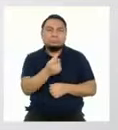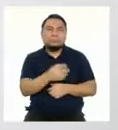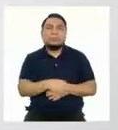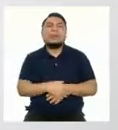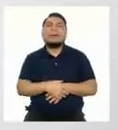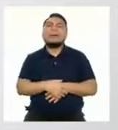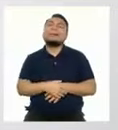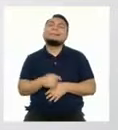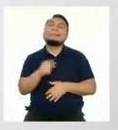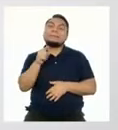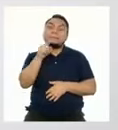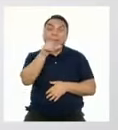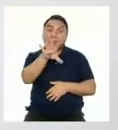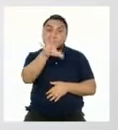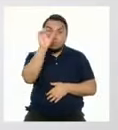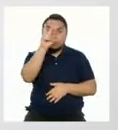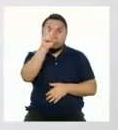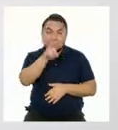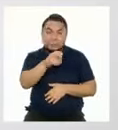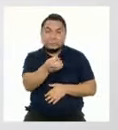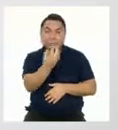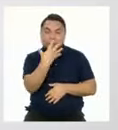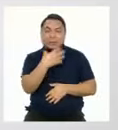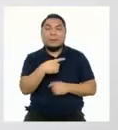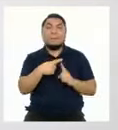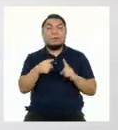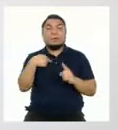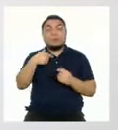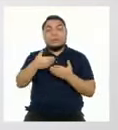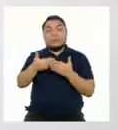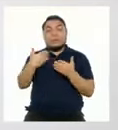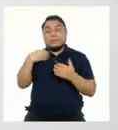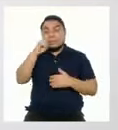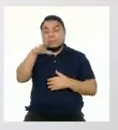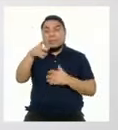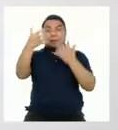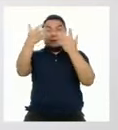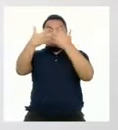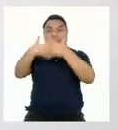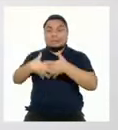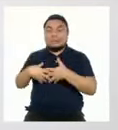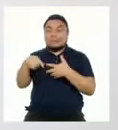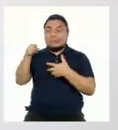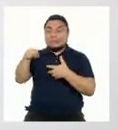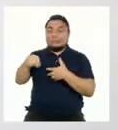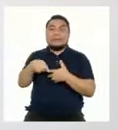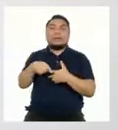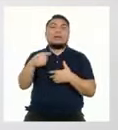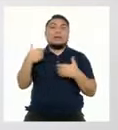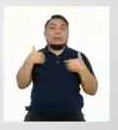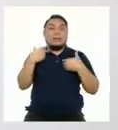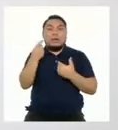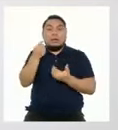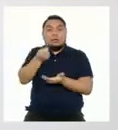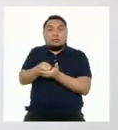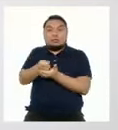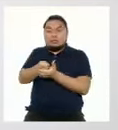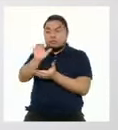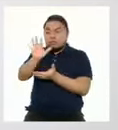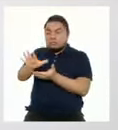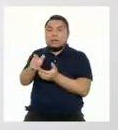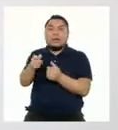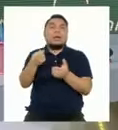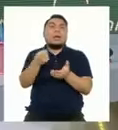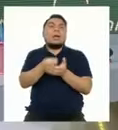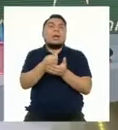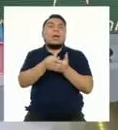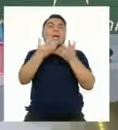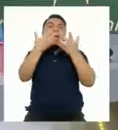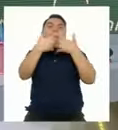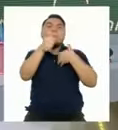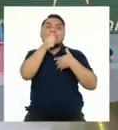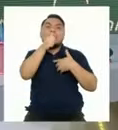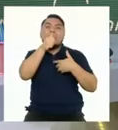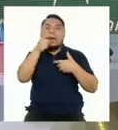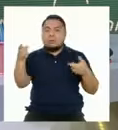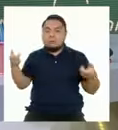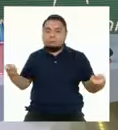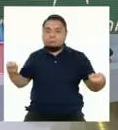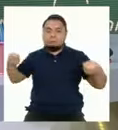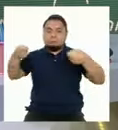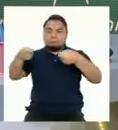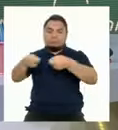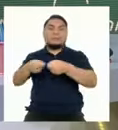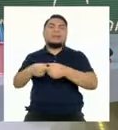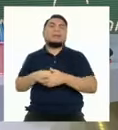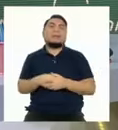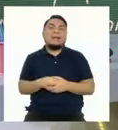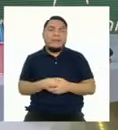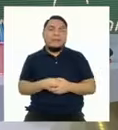cuentas qué vas encontrando, pero te adelanto que este tipo de empresas tienen capital público y capital privado. Buen dato.